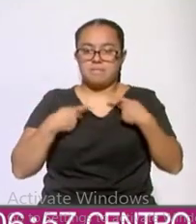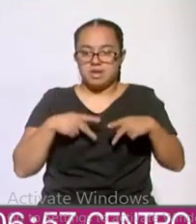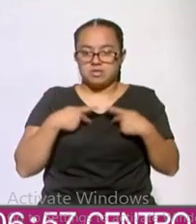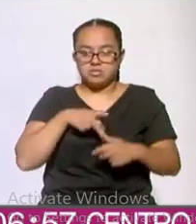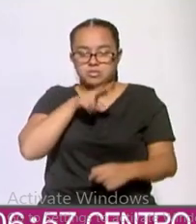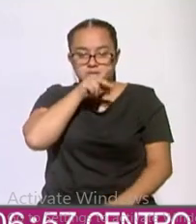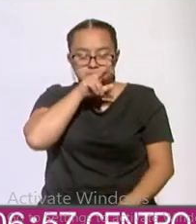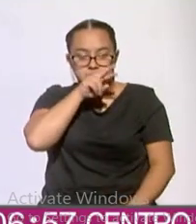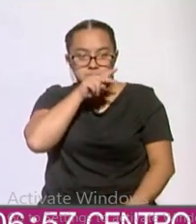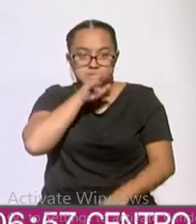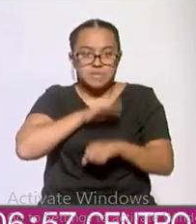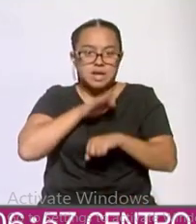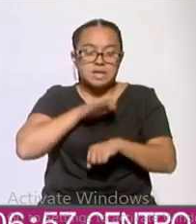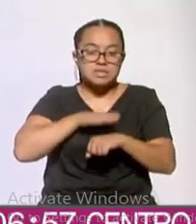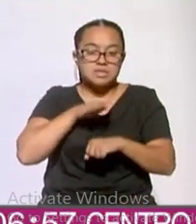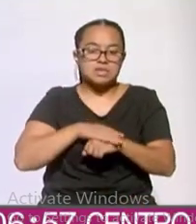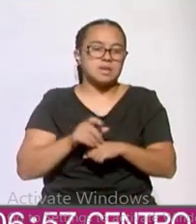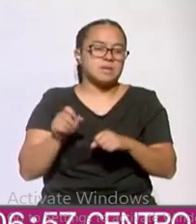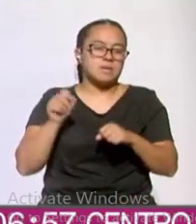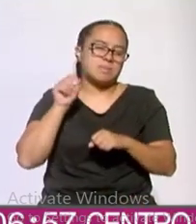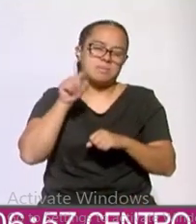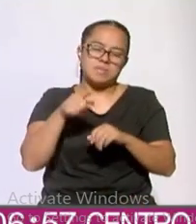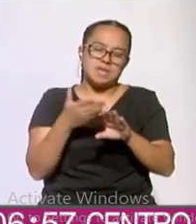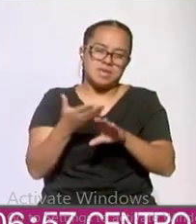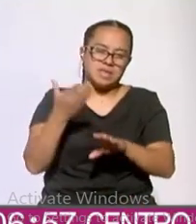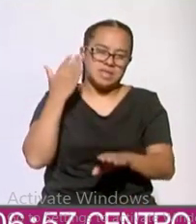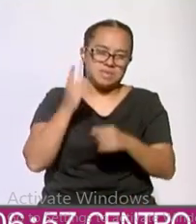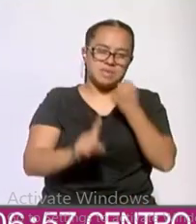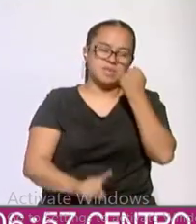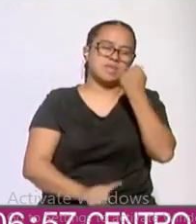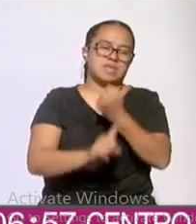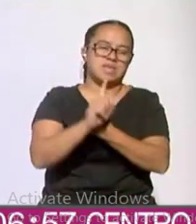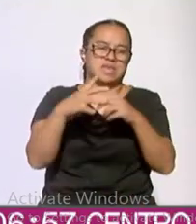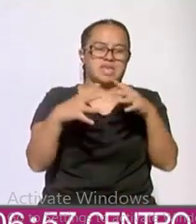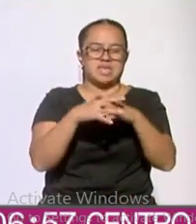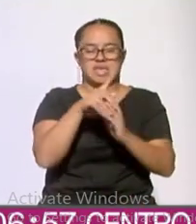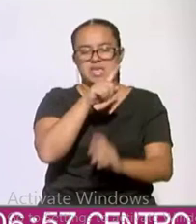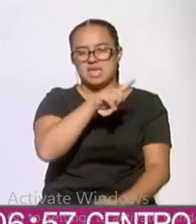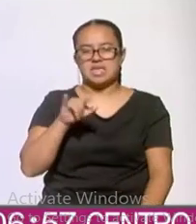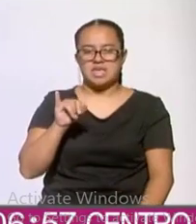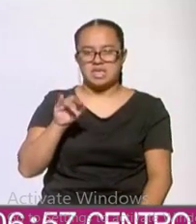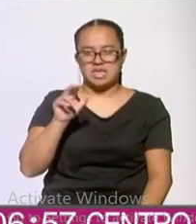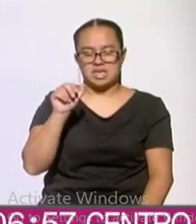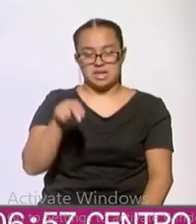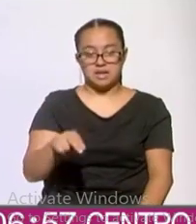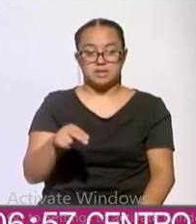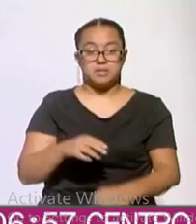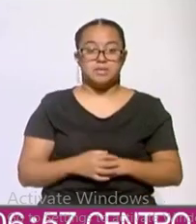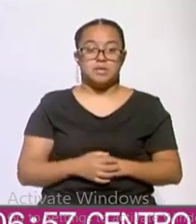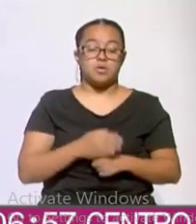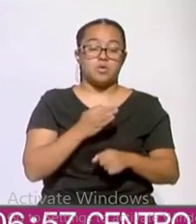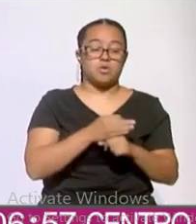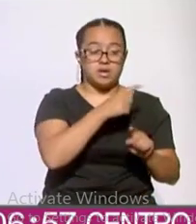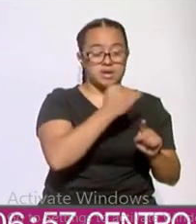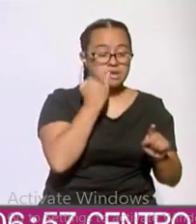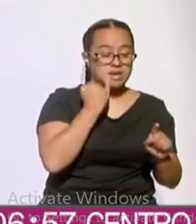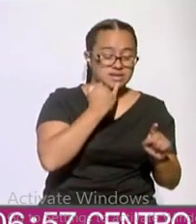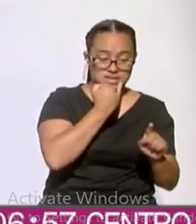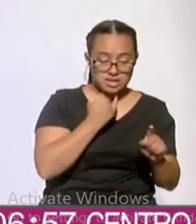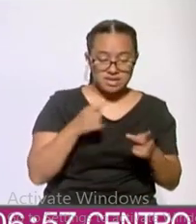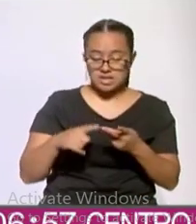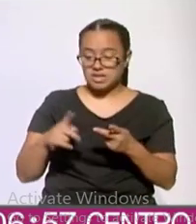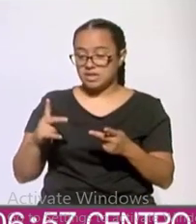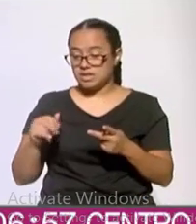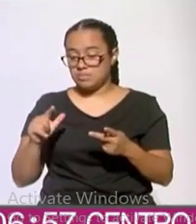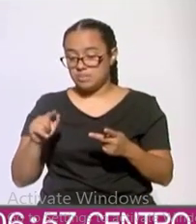creo que se expresa. Lo mismo pasó en el conflicto con Irán. Lo que vivimos hoy día entre Israel y Palestina puede que